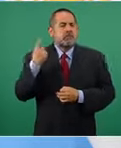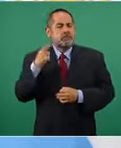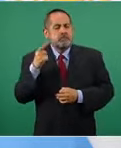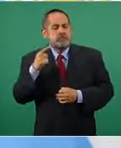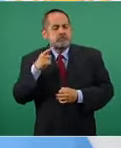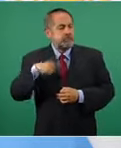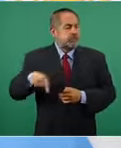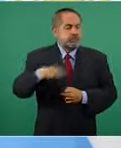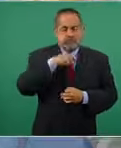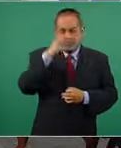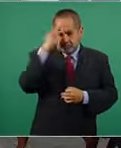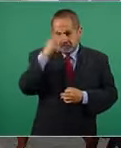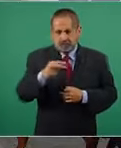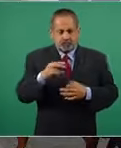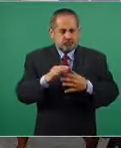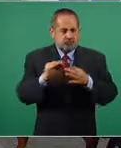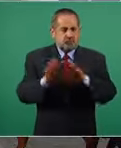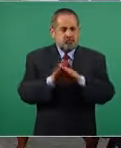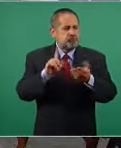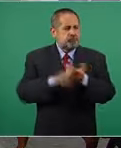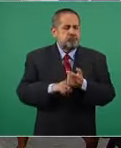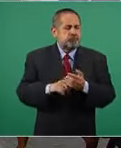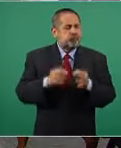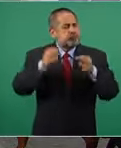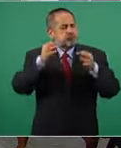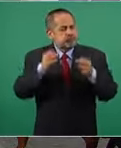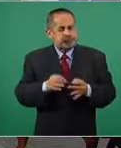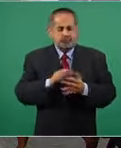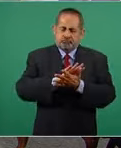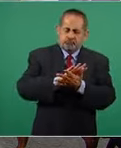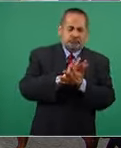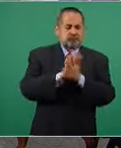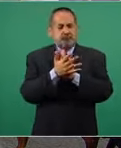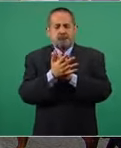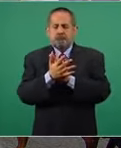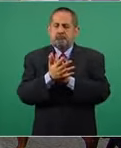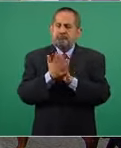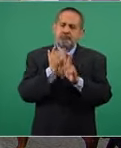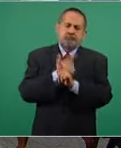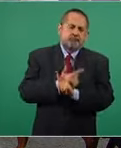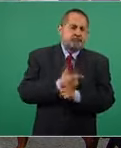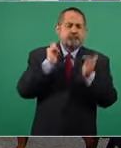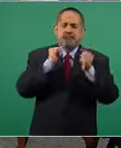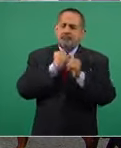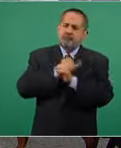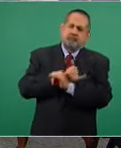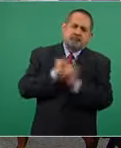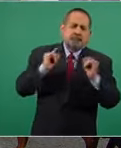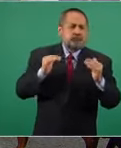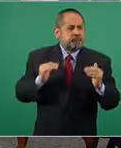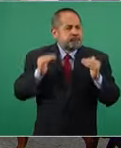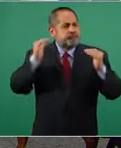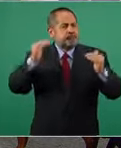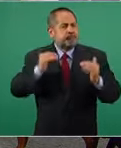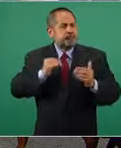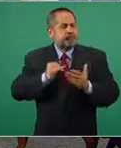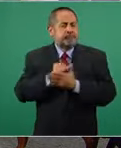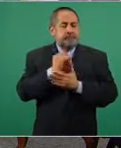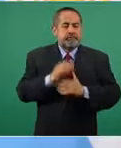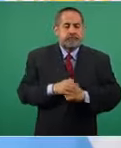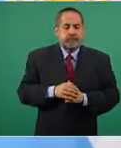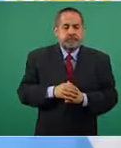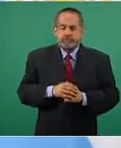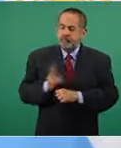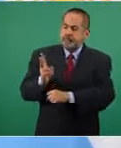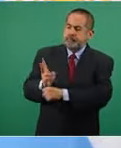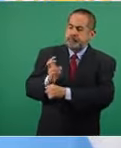se constituyera un país libre, independiente, soberano. Entonces, tenemos un